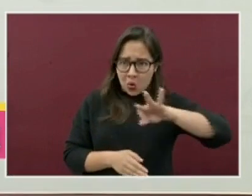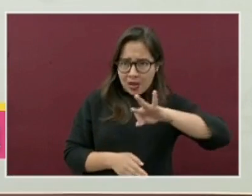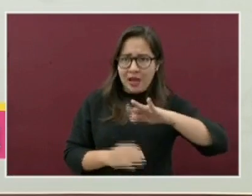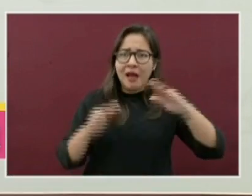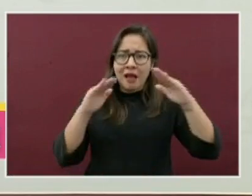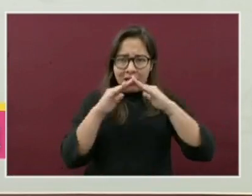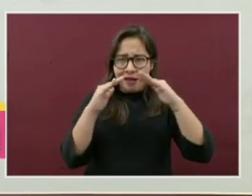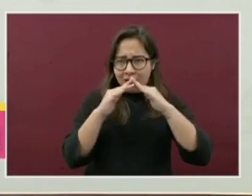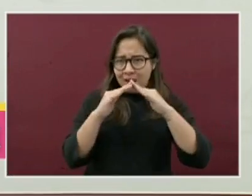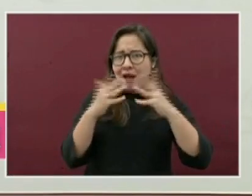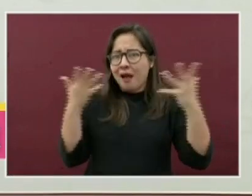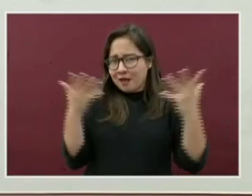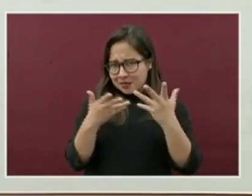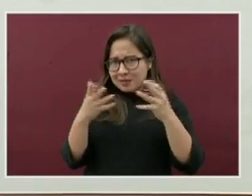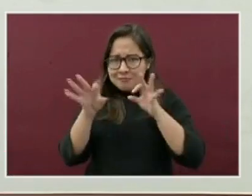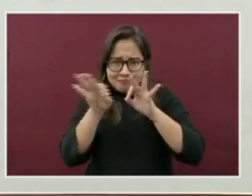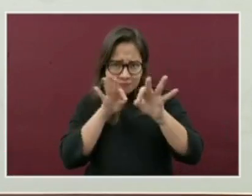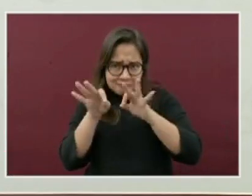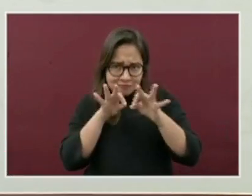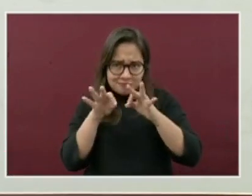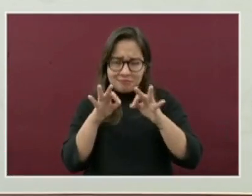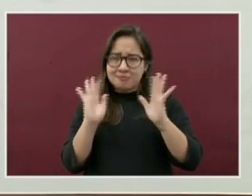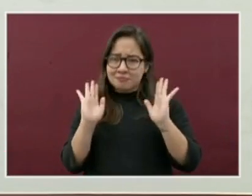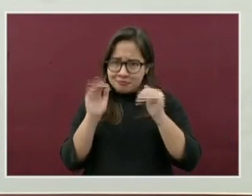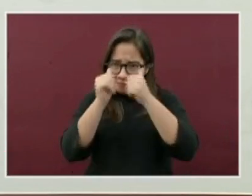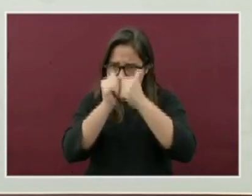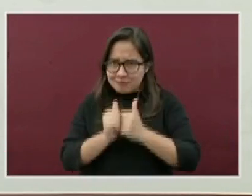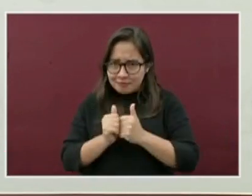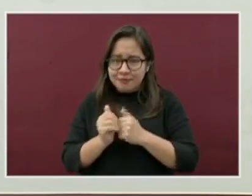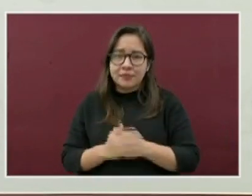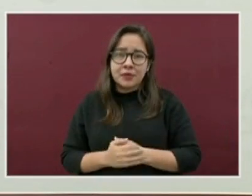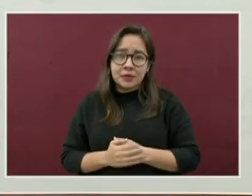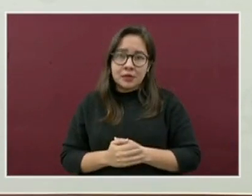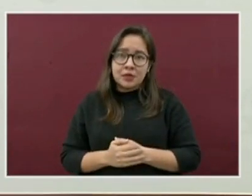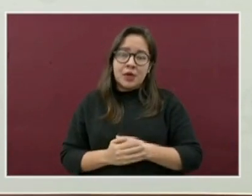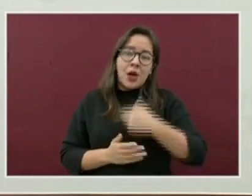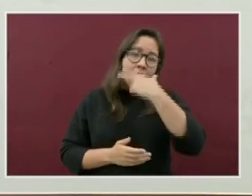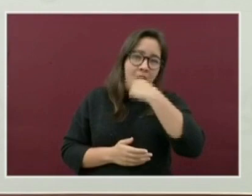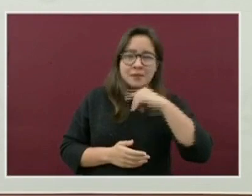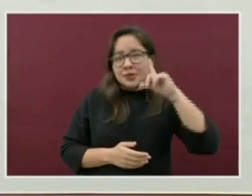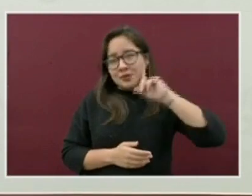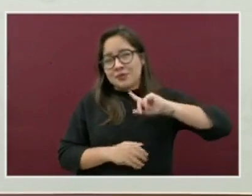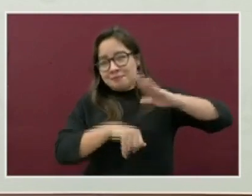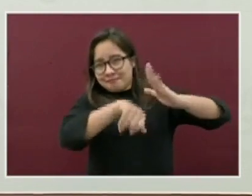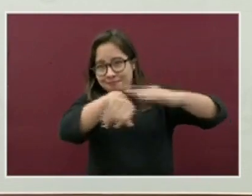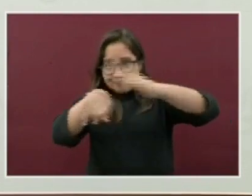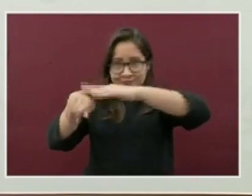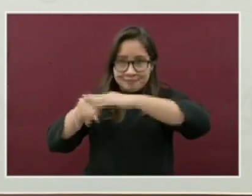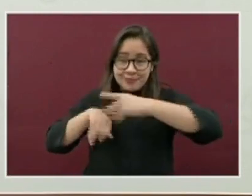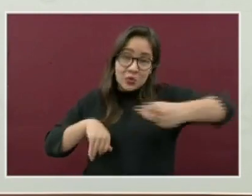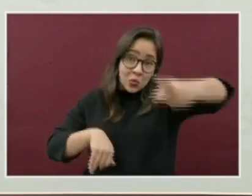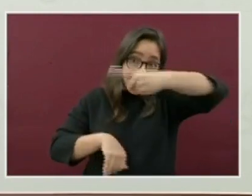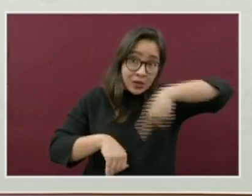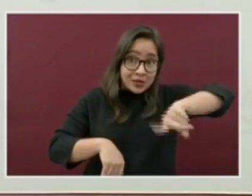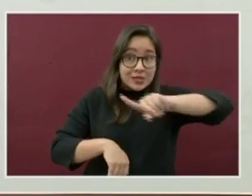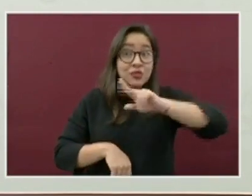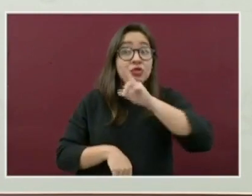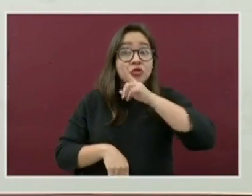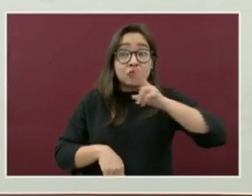hogares y a ustedes, señoras y señores periodistas, exhortarlos,